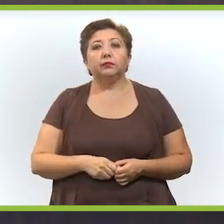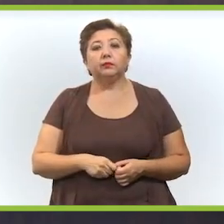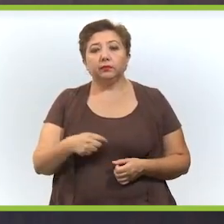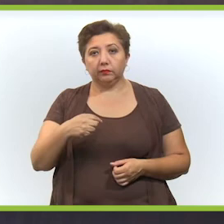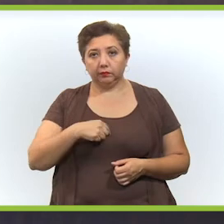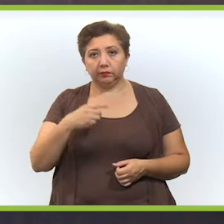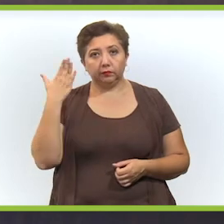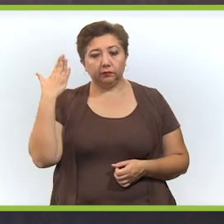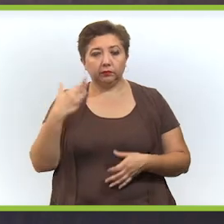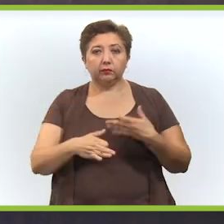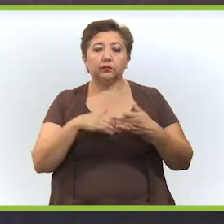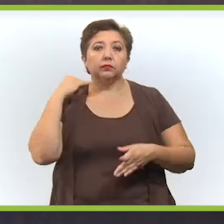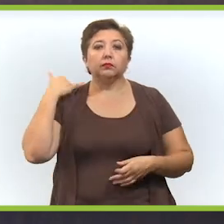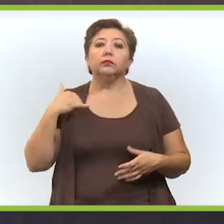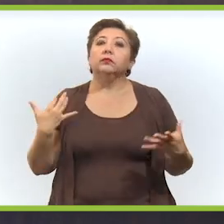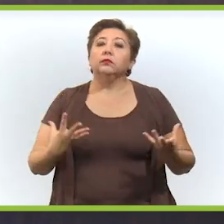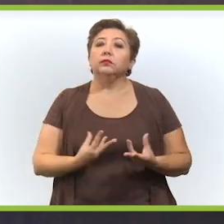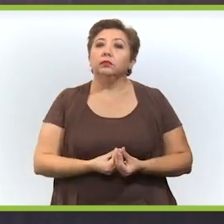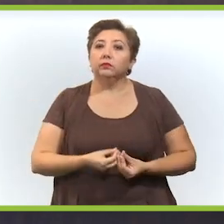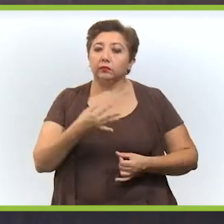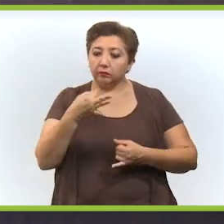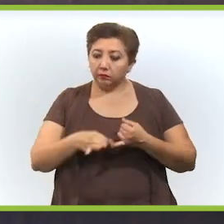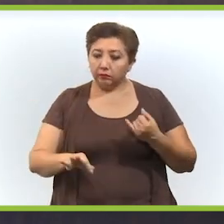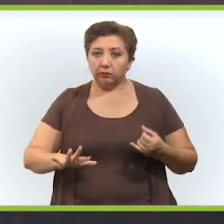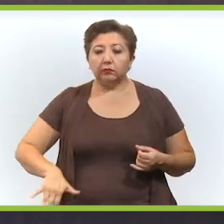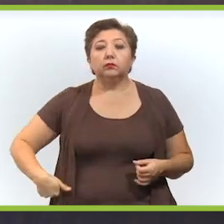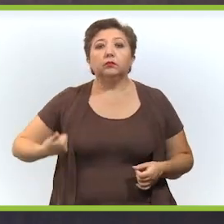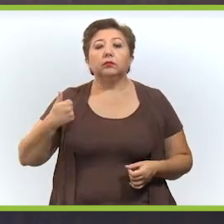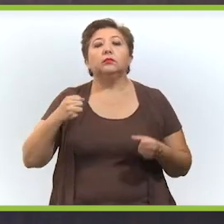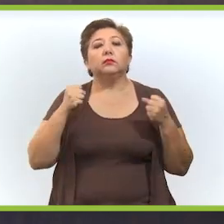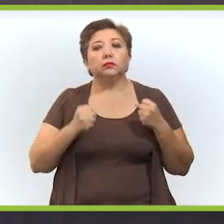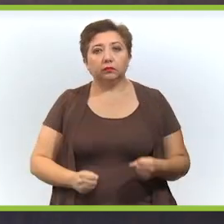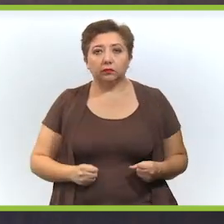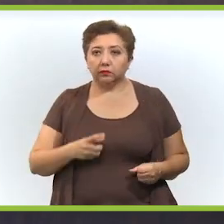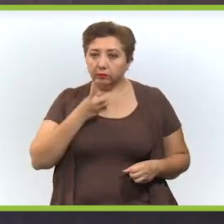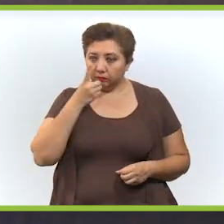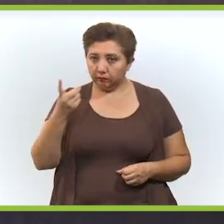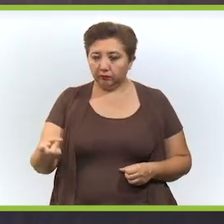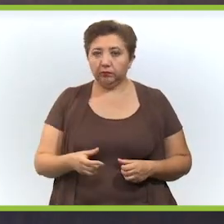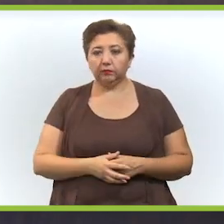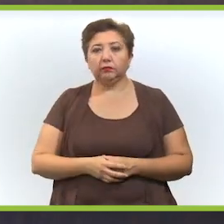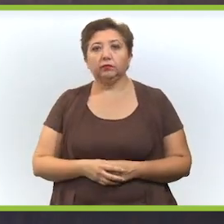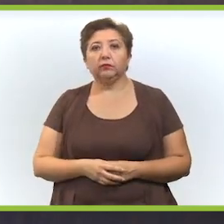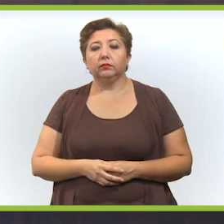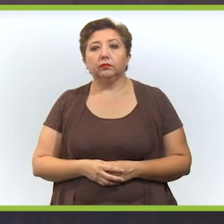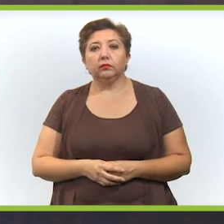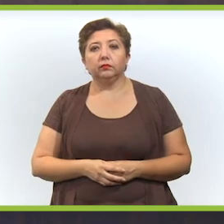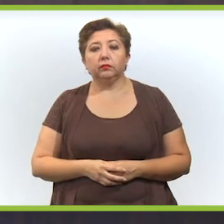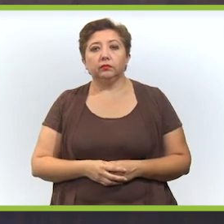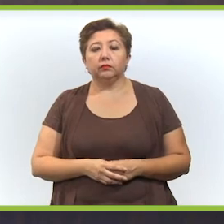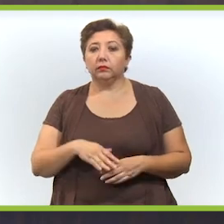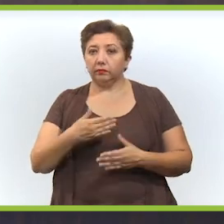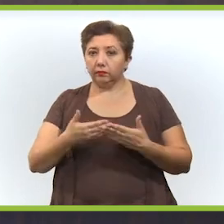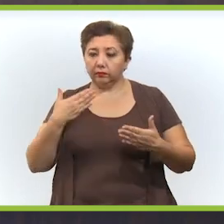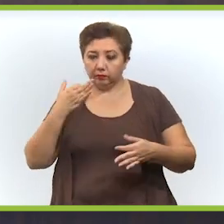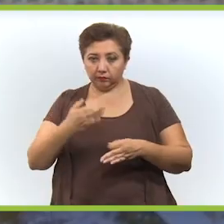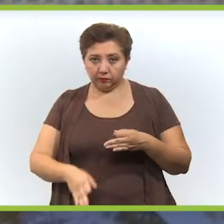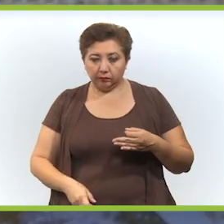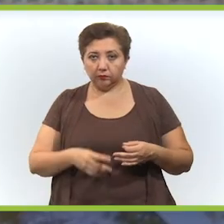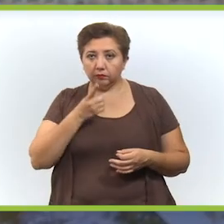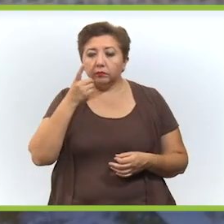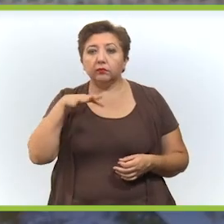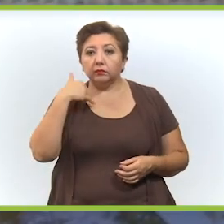responsabilidad de todos, Líder, así que yo le pido a todos los yucatecos que hagamos este último esfuerzo que seguramente se va a ver recompensado el próximo año.